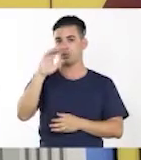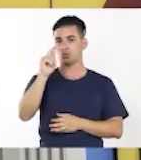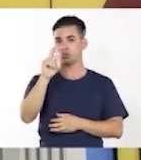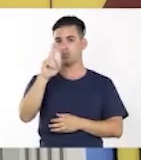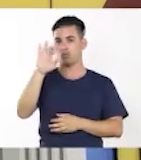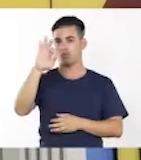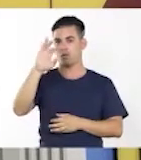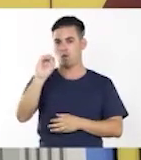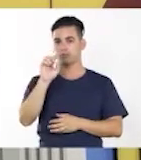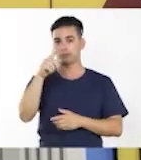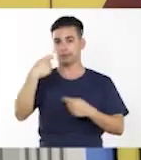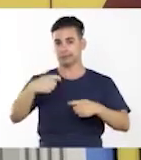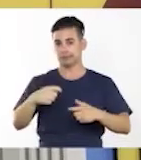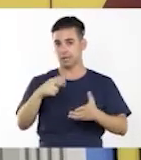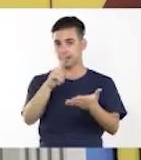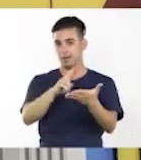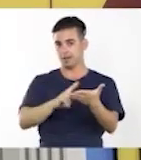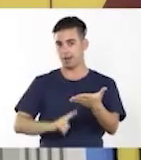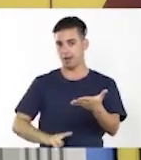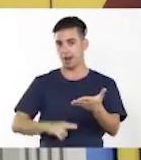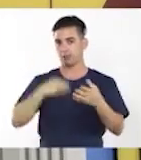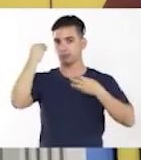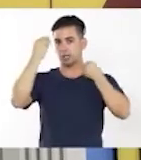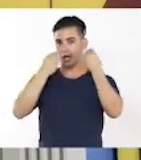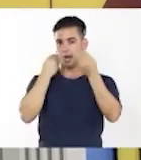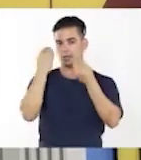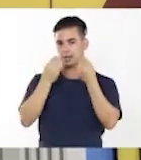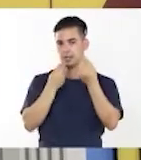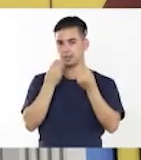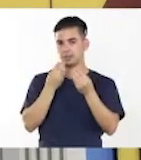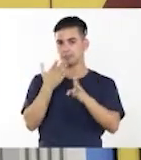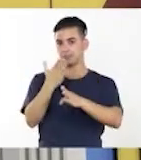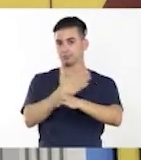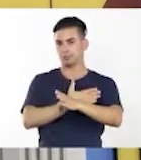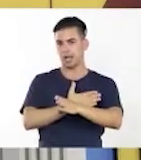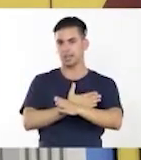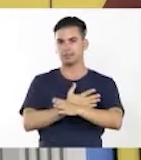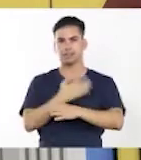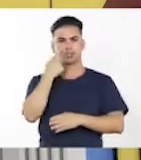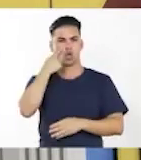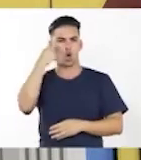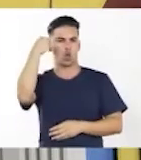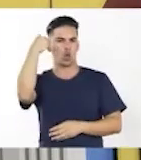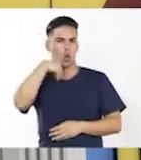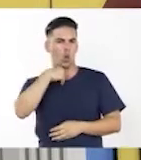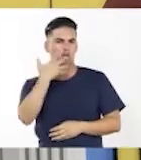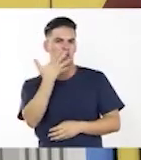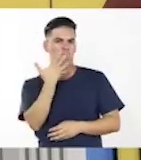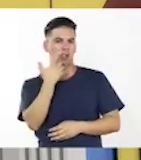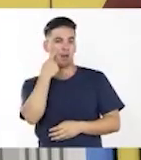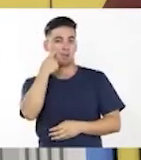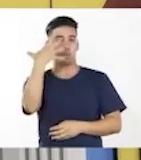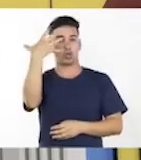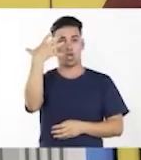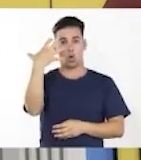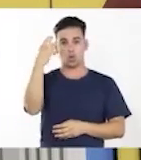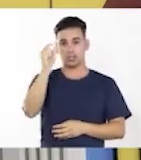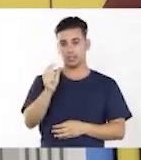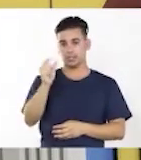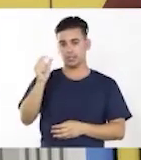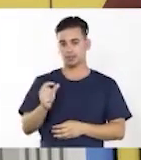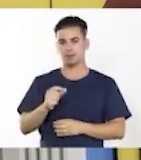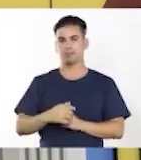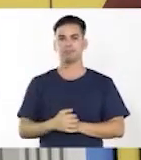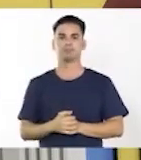vayamos al análisis, ya ustedes tengan una visión de el protagonista y